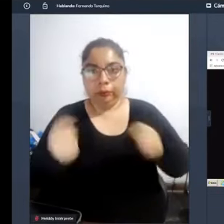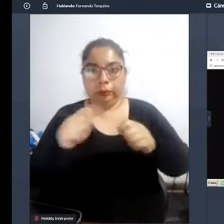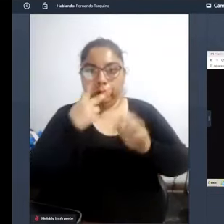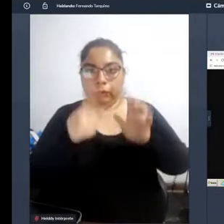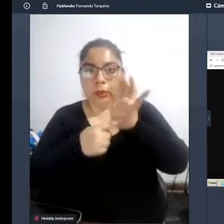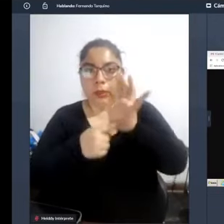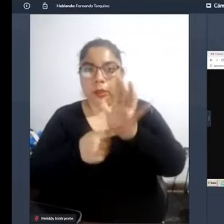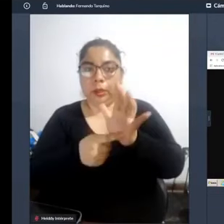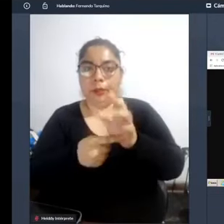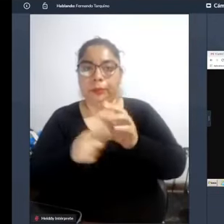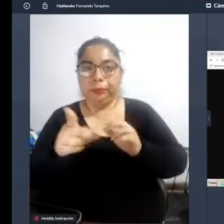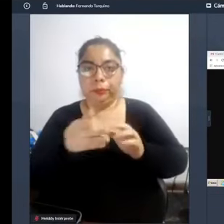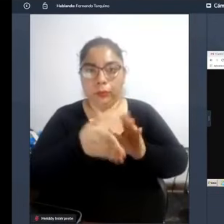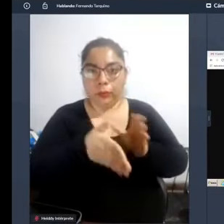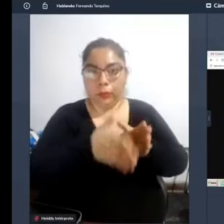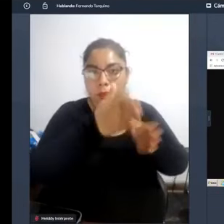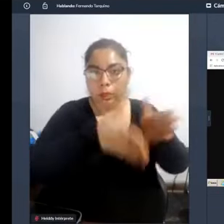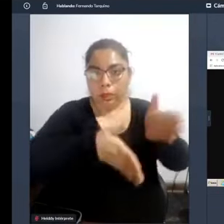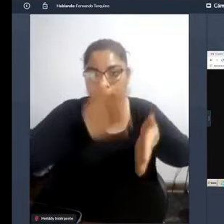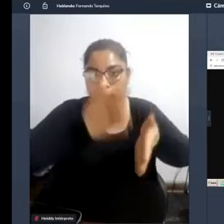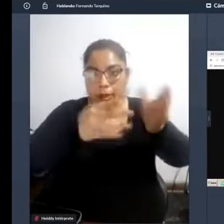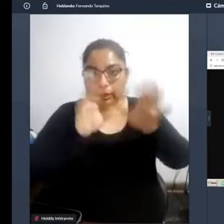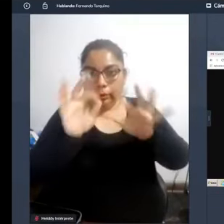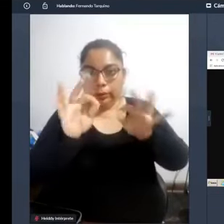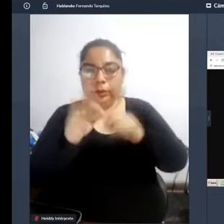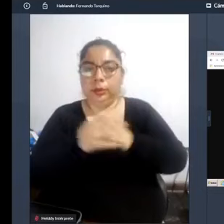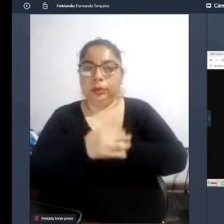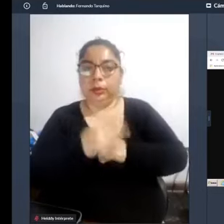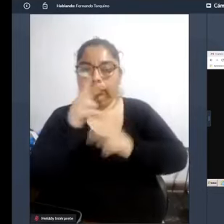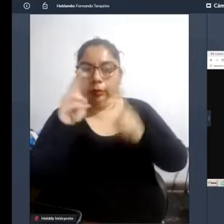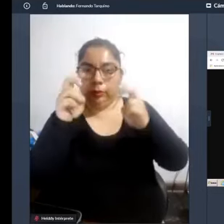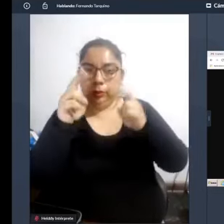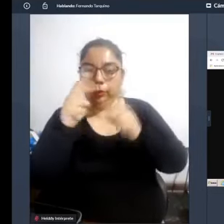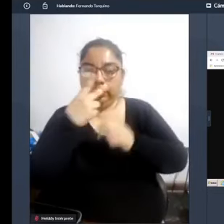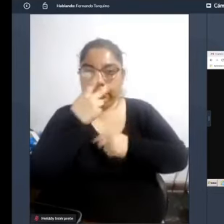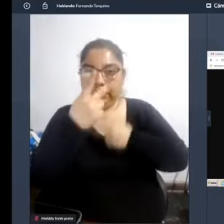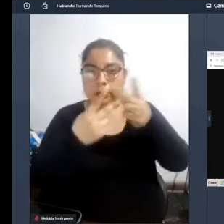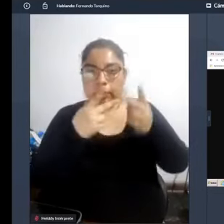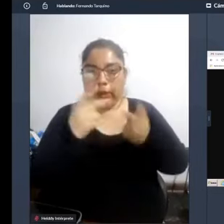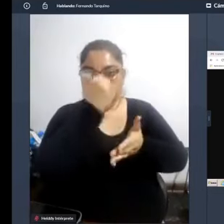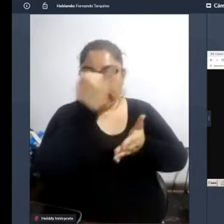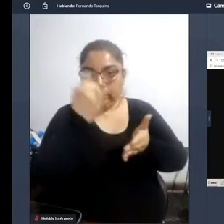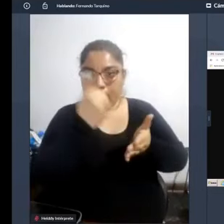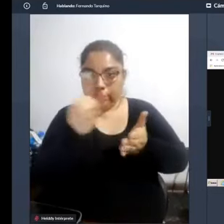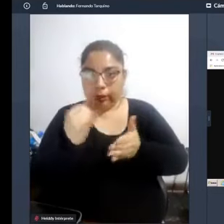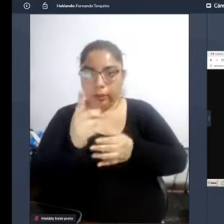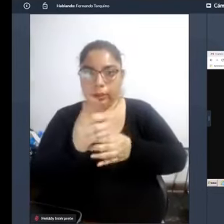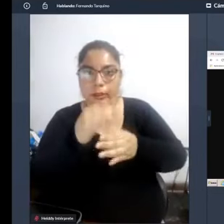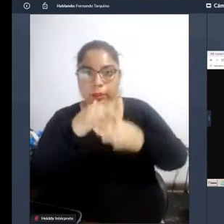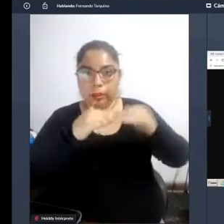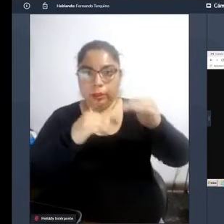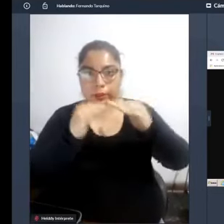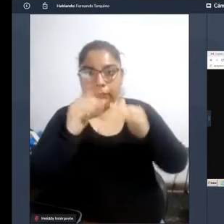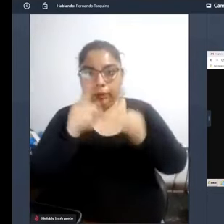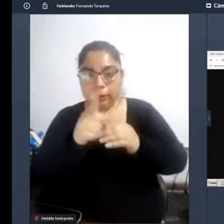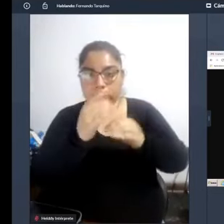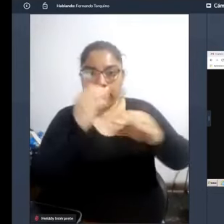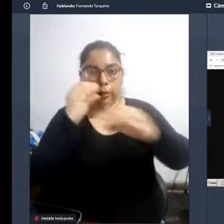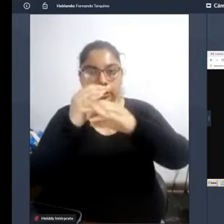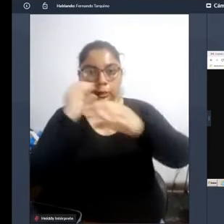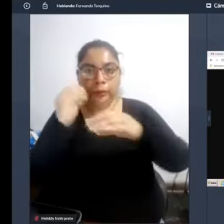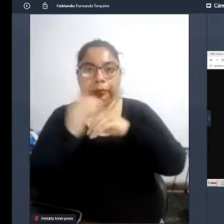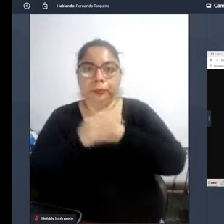concepto de calles completas porque este concepto de rediseño de la infraestructura de tránsito urbano